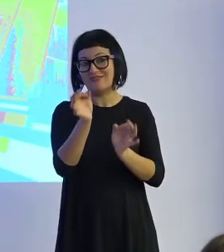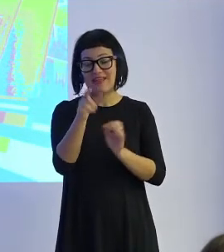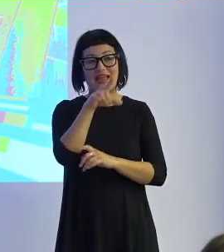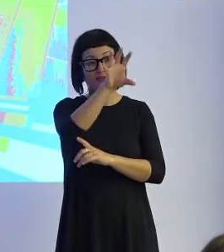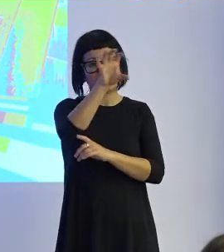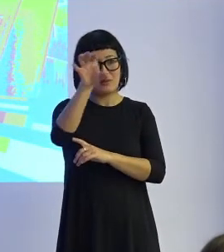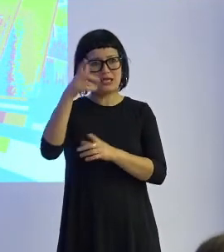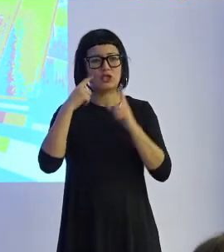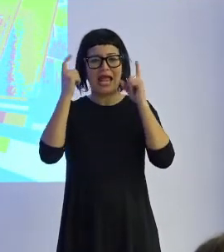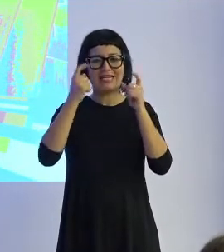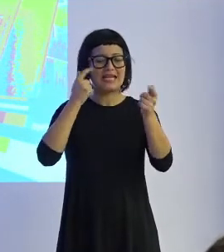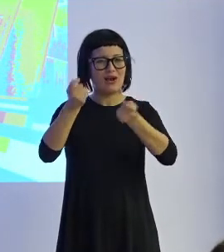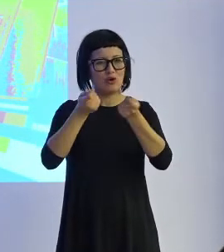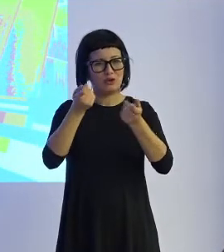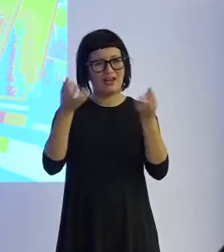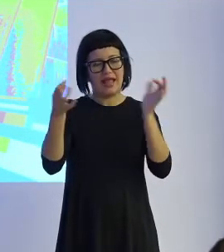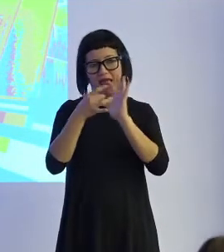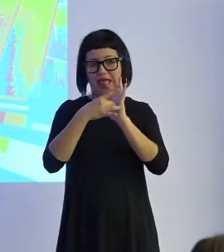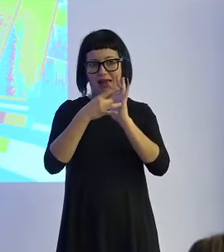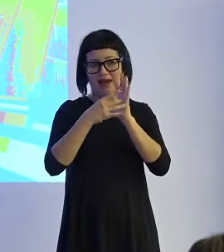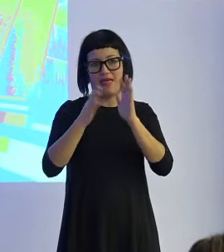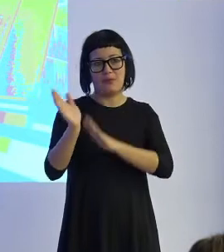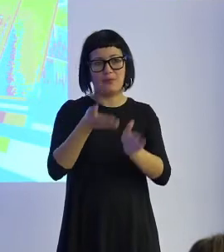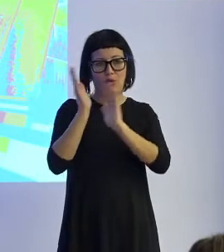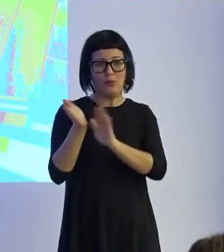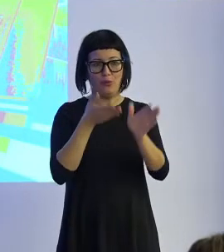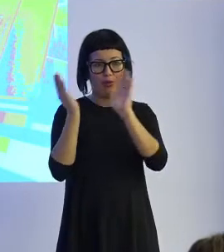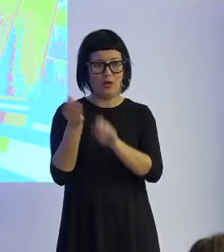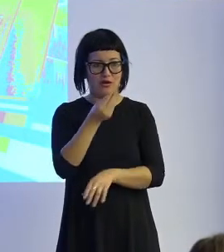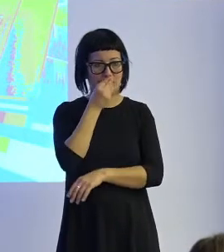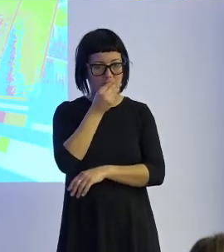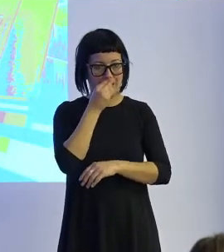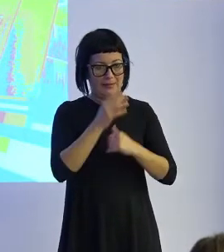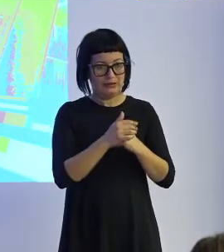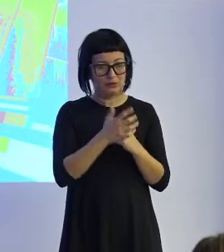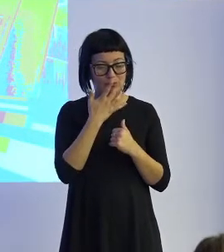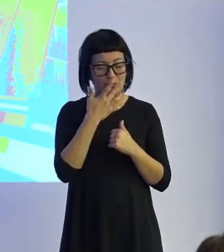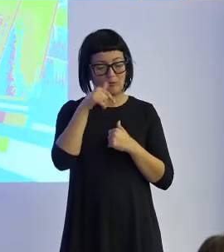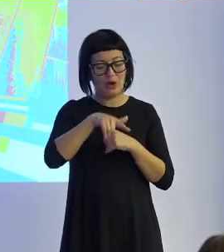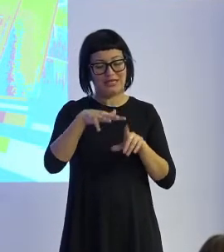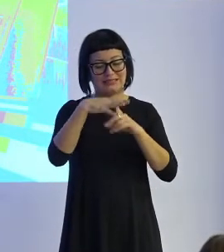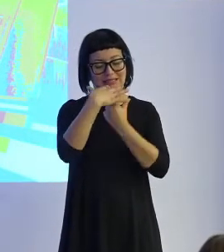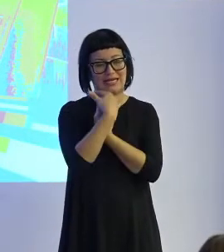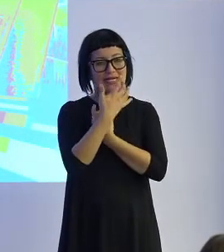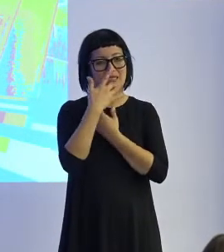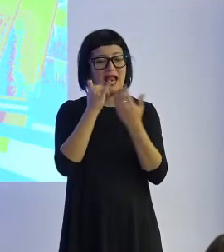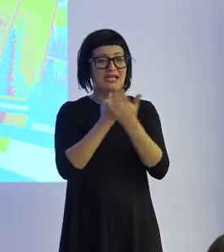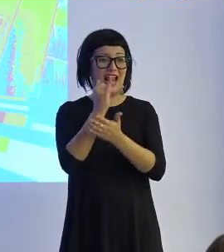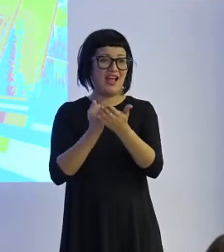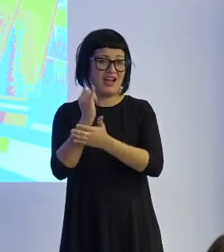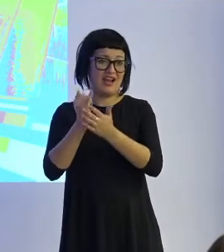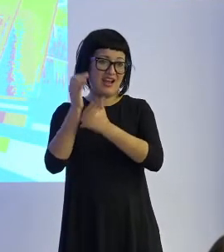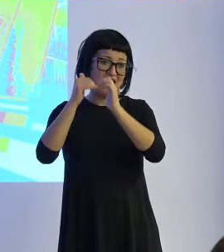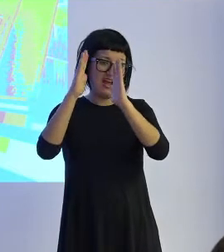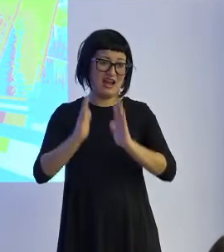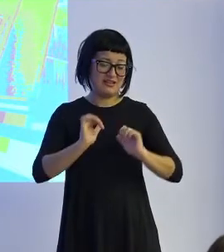try to control very much the quality of the production of the food in this case the plant of fruticolus they control